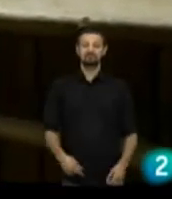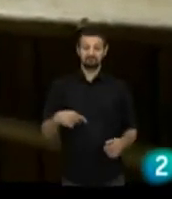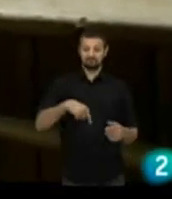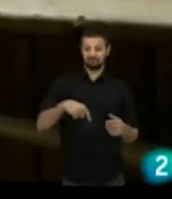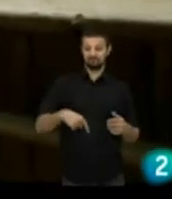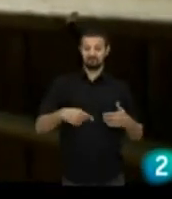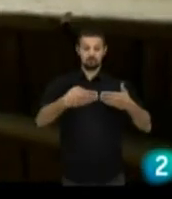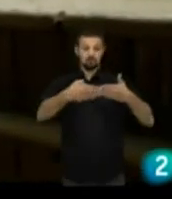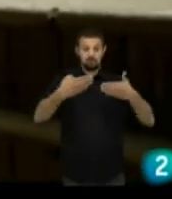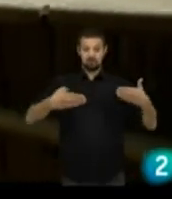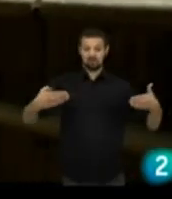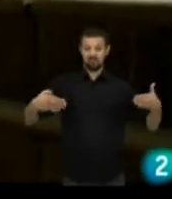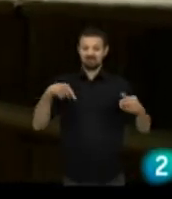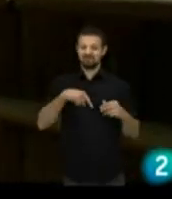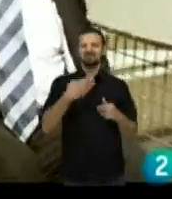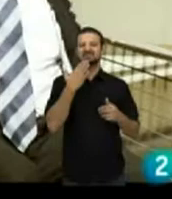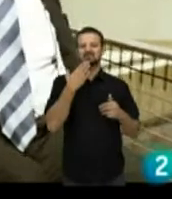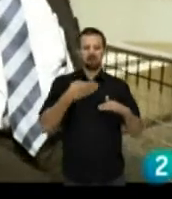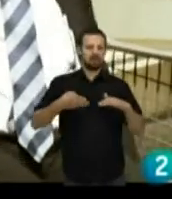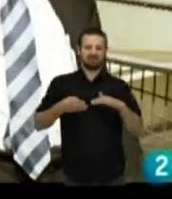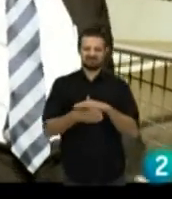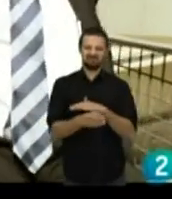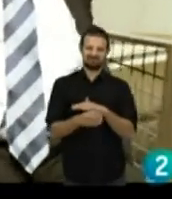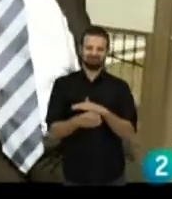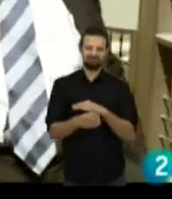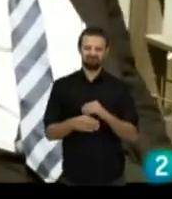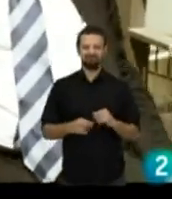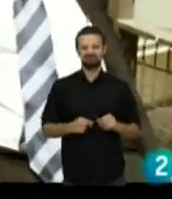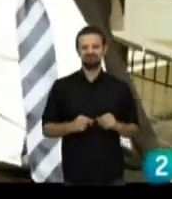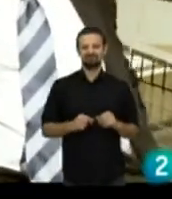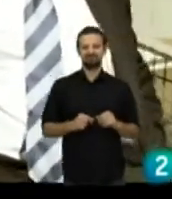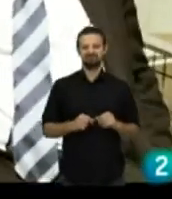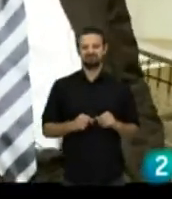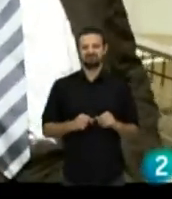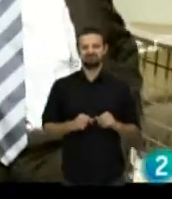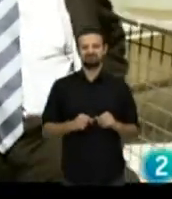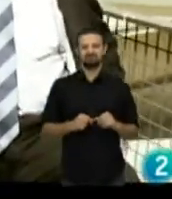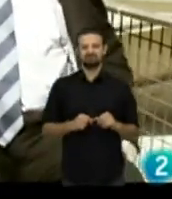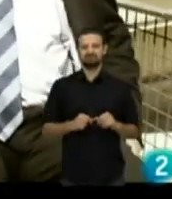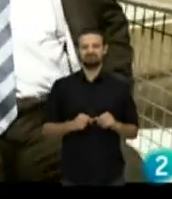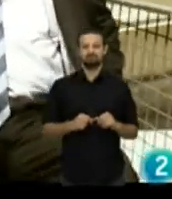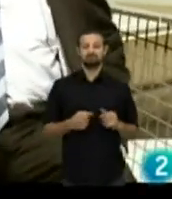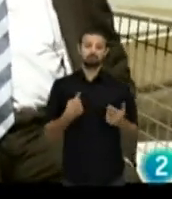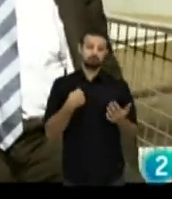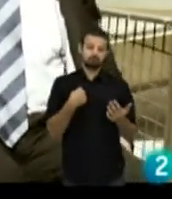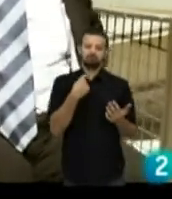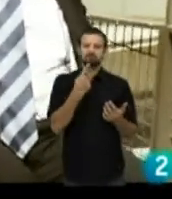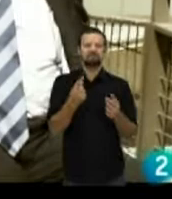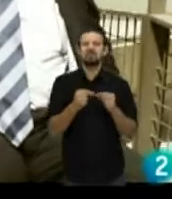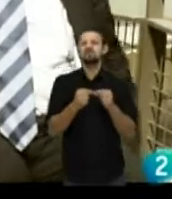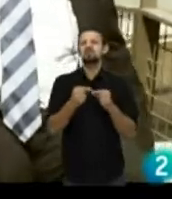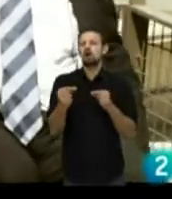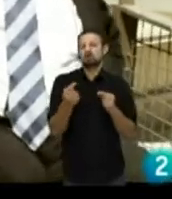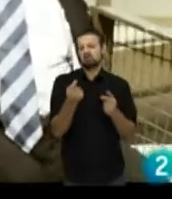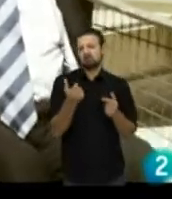Bueno, don Jesús, pues aquí estás en la parte accesible de la muralla. La verdad es que esto, a ver, son pocos